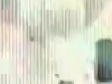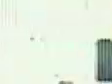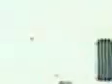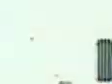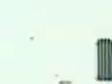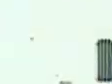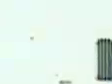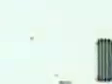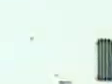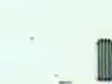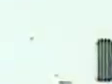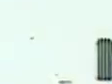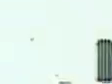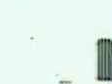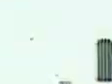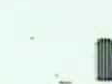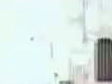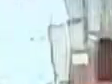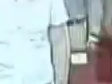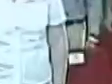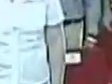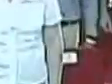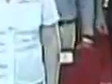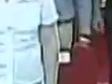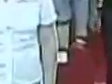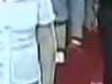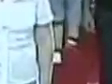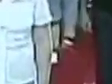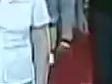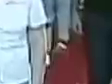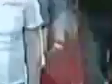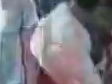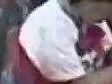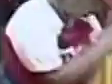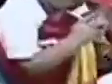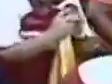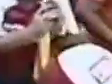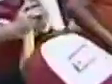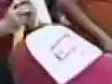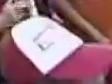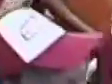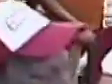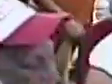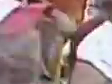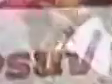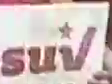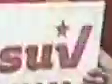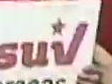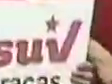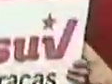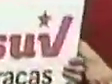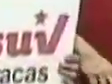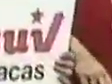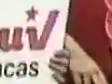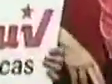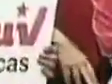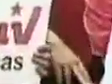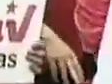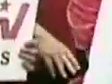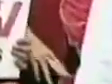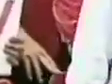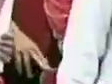socialista con tres raíces como inspiración florece el árbol de